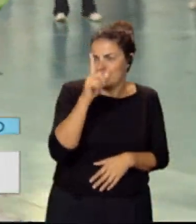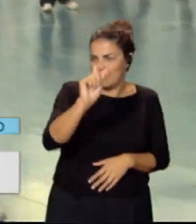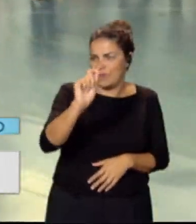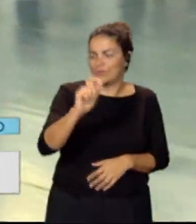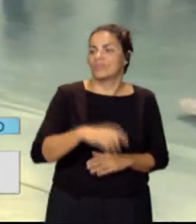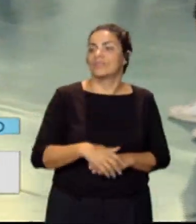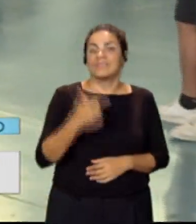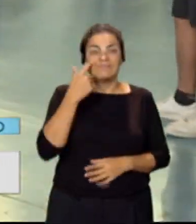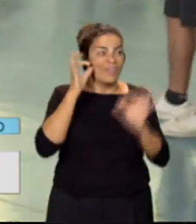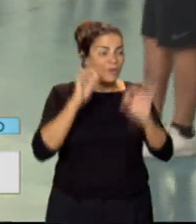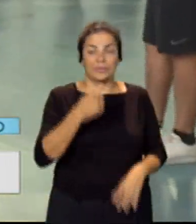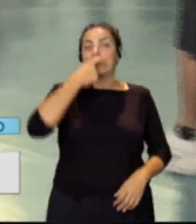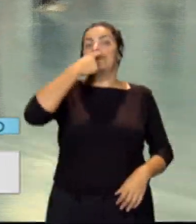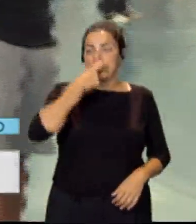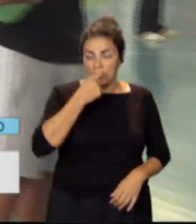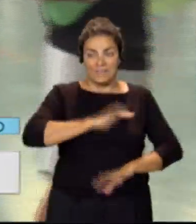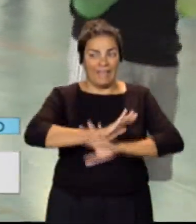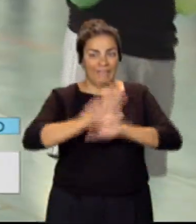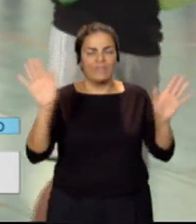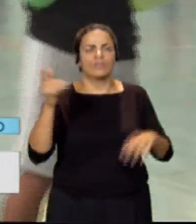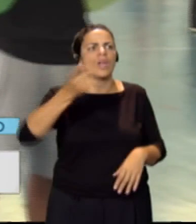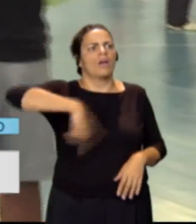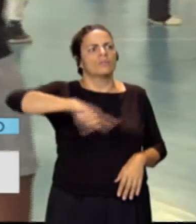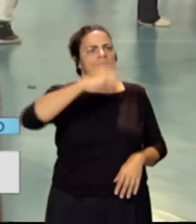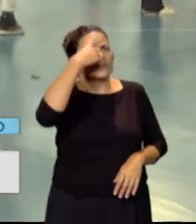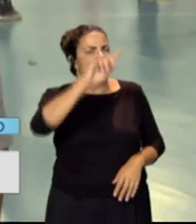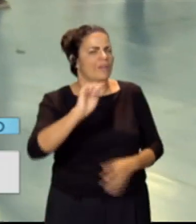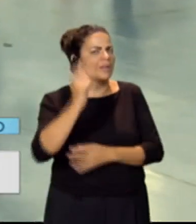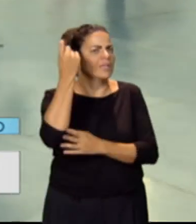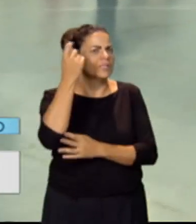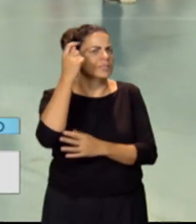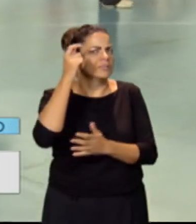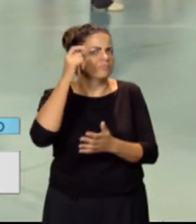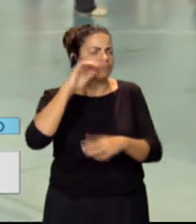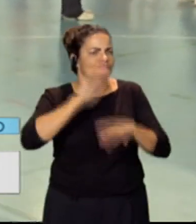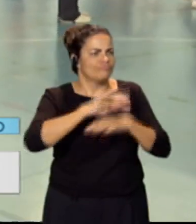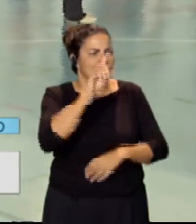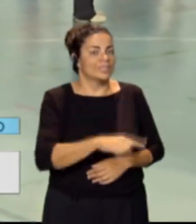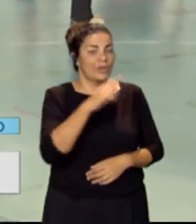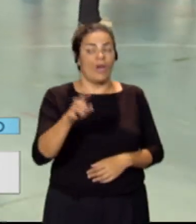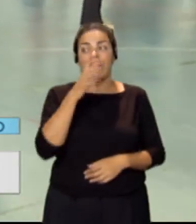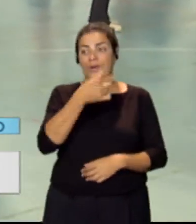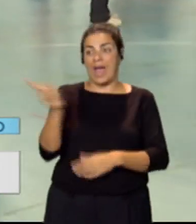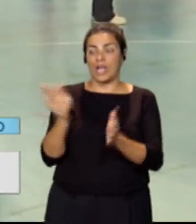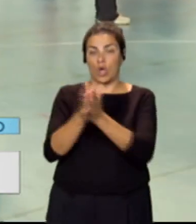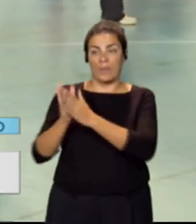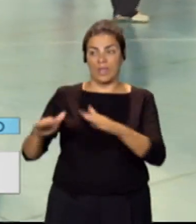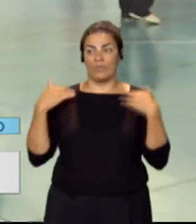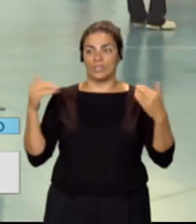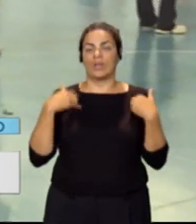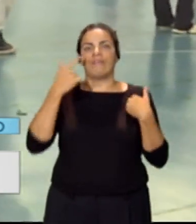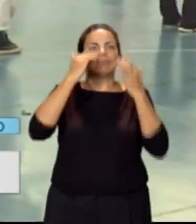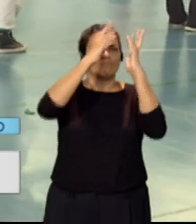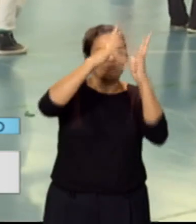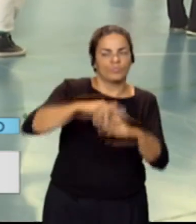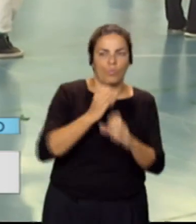Fíjate, ahora mismo acaban de pitar, ¿cómo van a saber si se ha cumplido o ese récord, Ángel? Sí, ahora pasan nuestros compañeros de educación física a contar todos los globos, nos estamos quedando